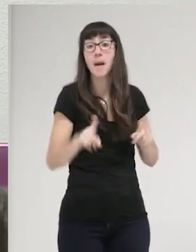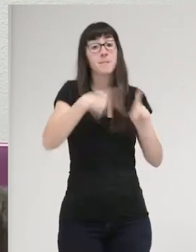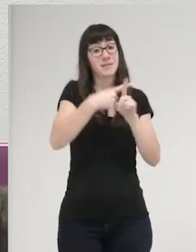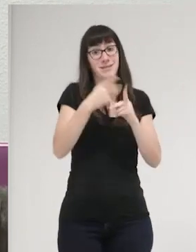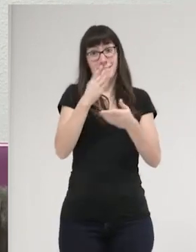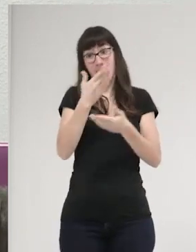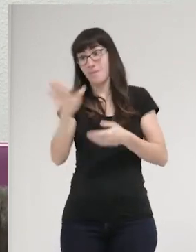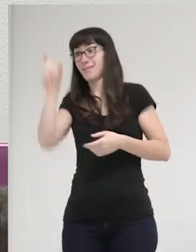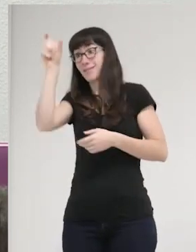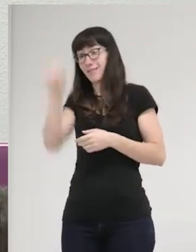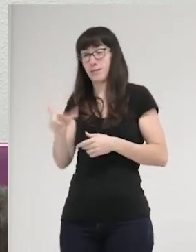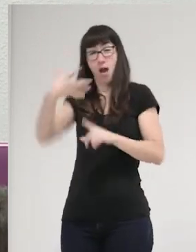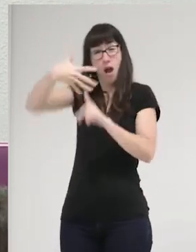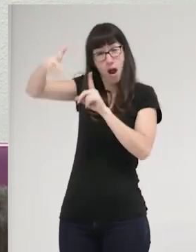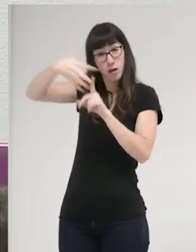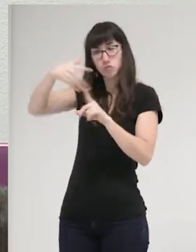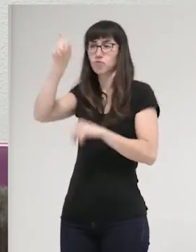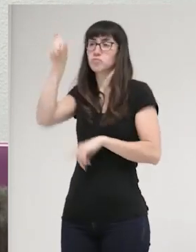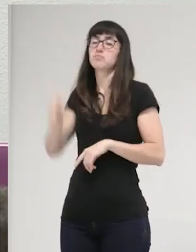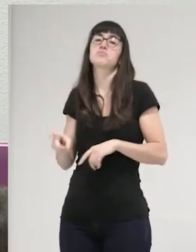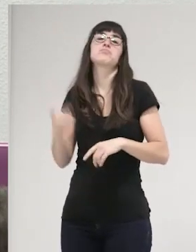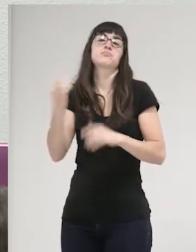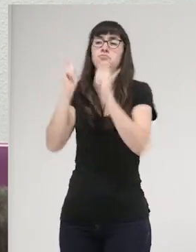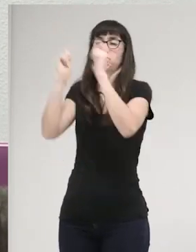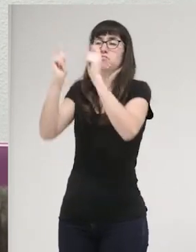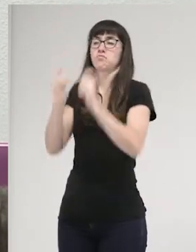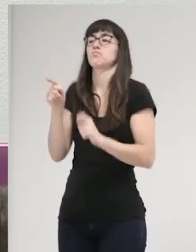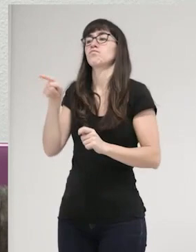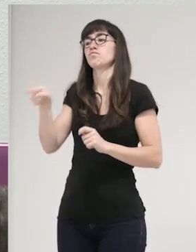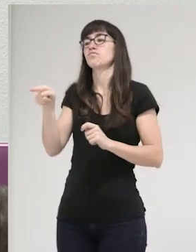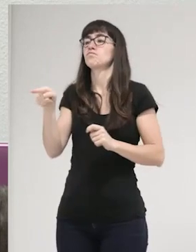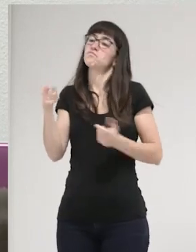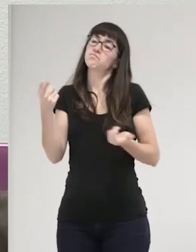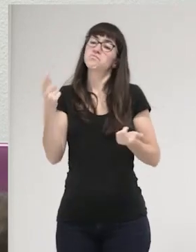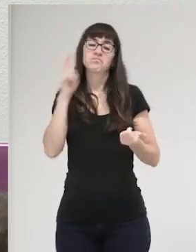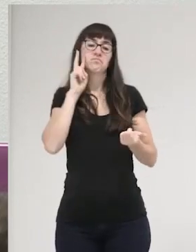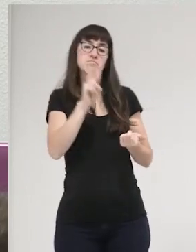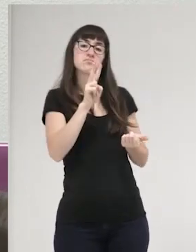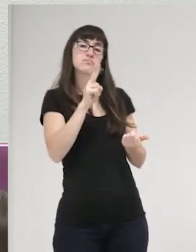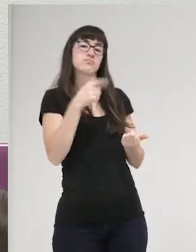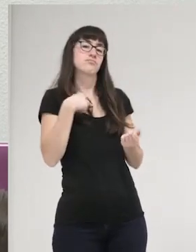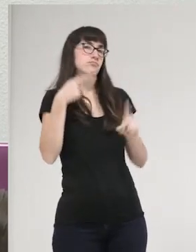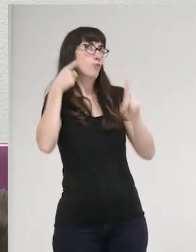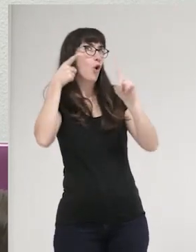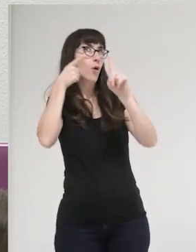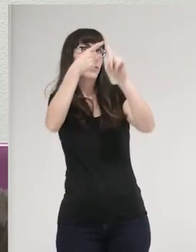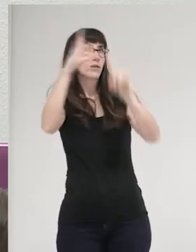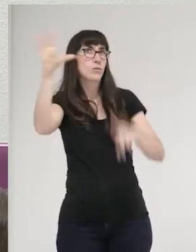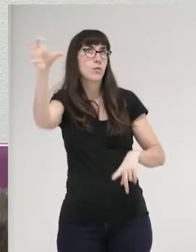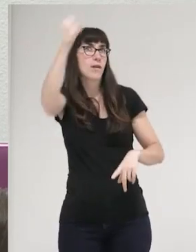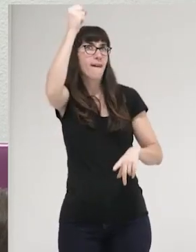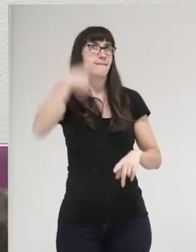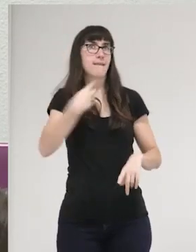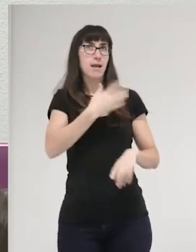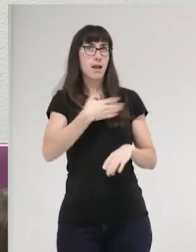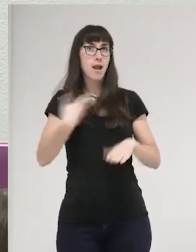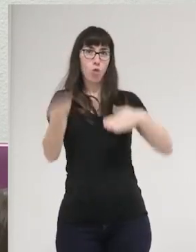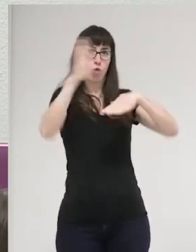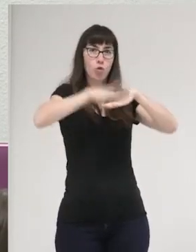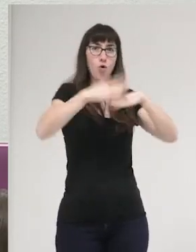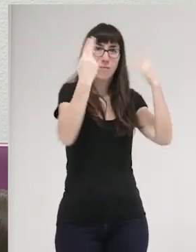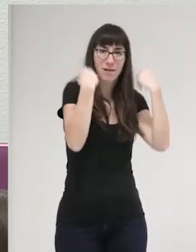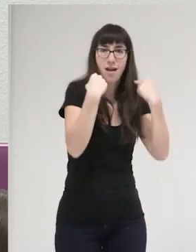agresor, la persona que agrede, es una persona que valora que con el fin, por ejemplo, de dominar o ganar cualquier tipo de